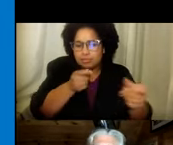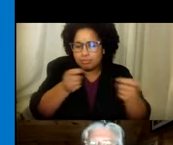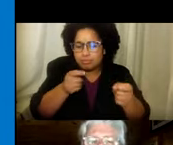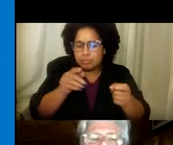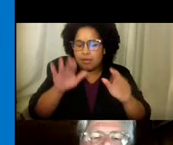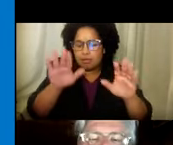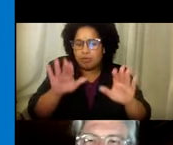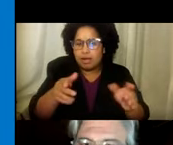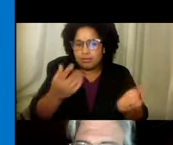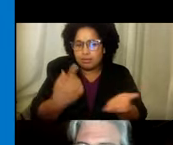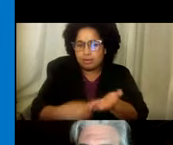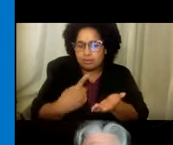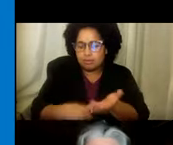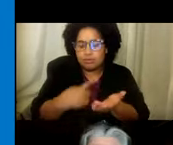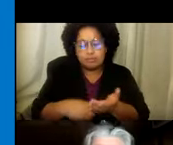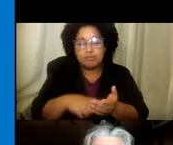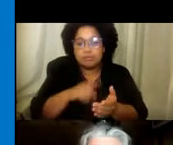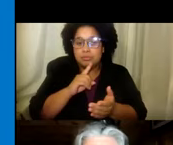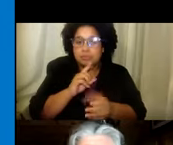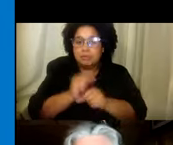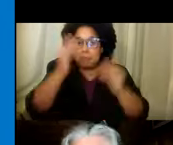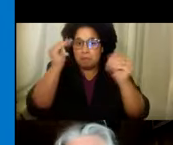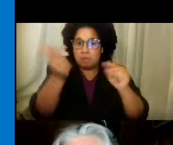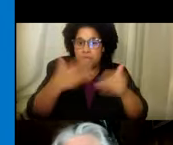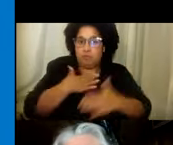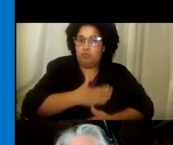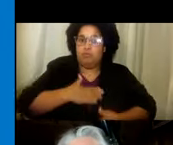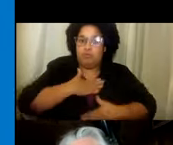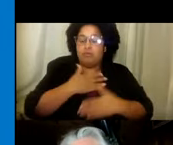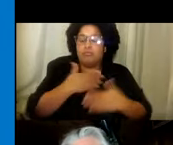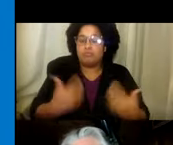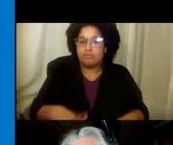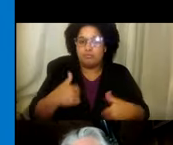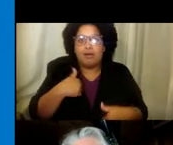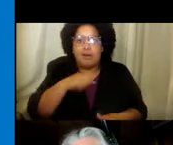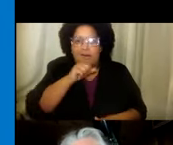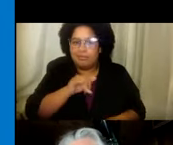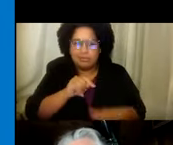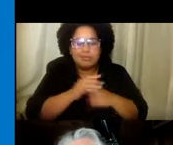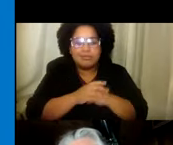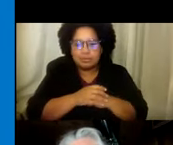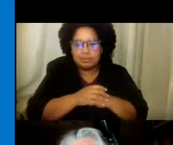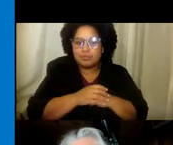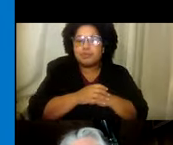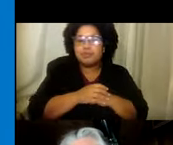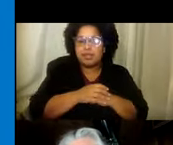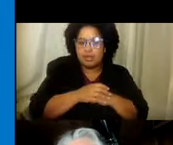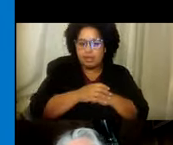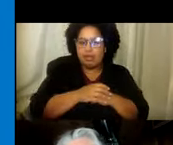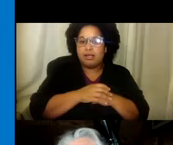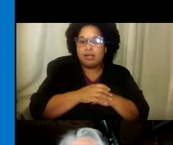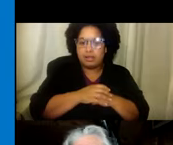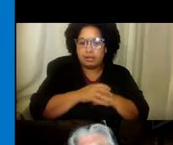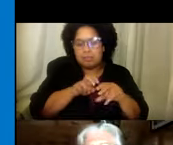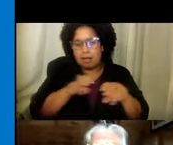ayudarnos. facilitar. Esta conversación. Espero que todos. Lo hayan disfrutado. Así como yo. De hecho. En cuanto. Le doy